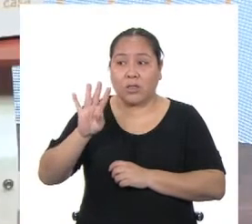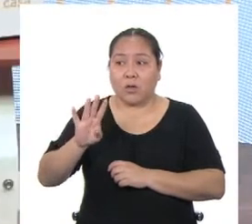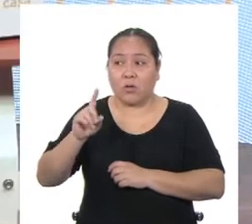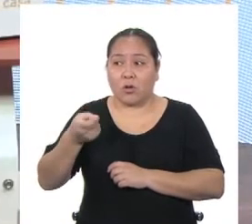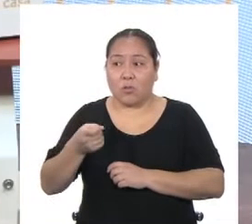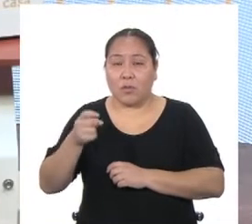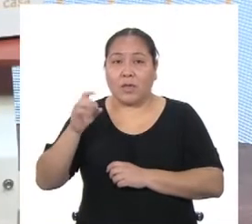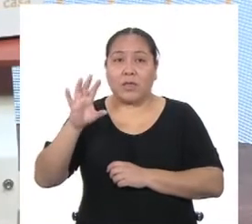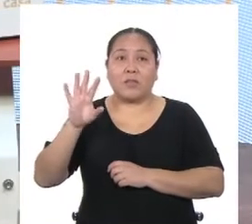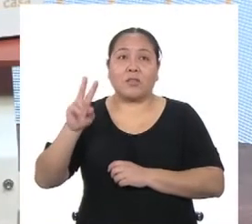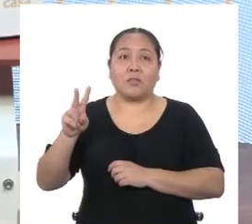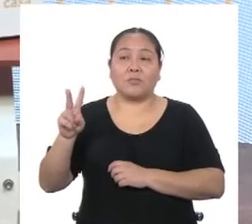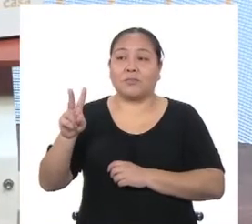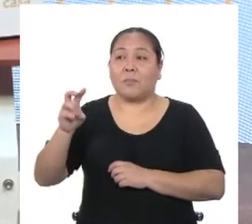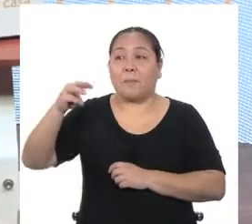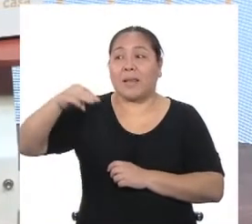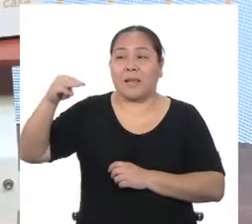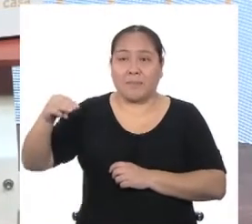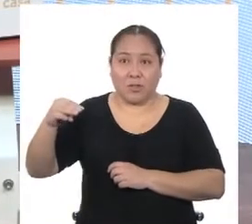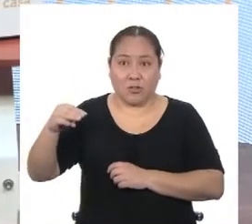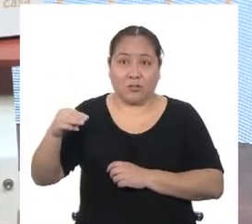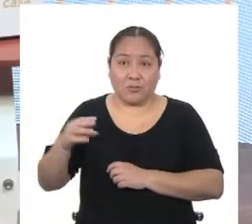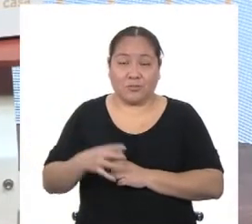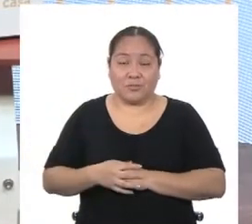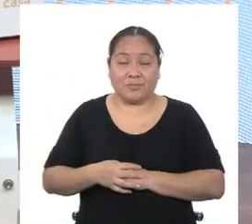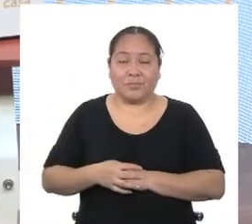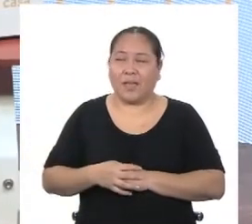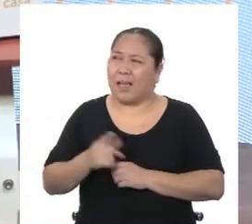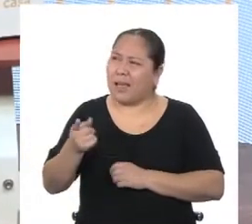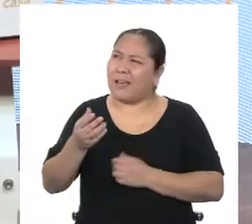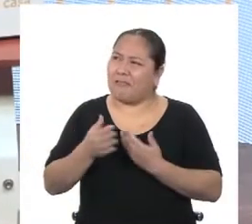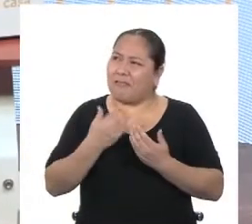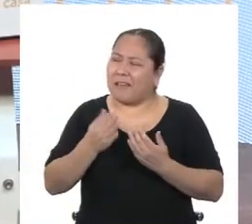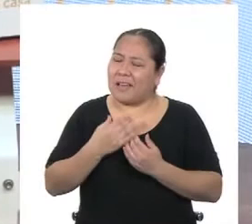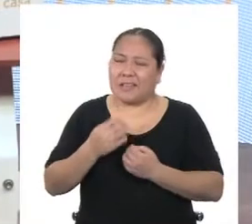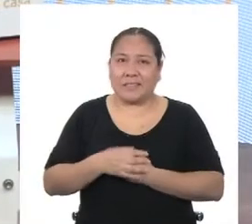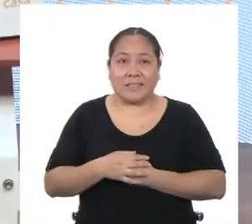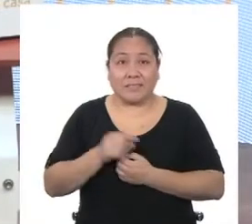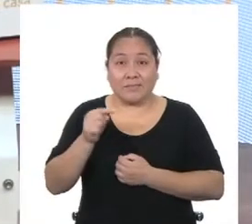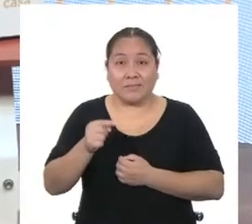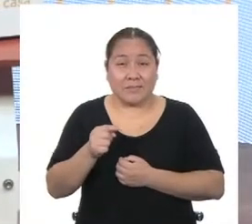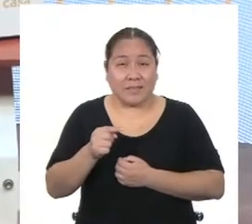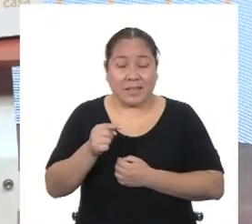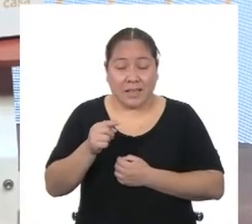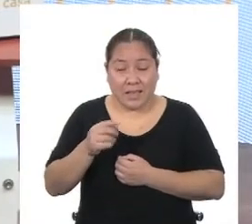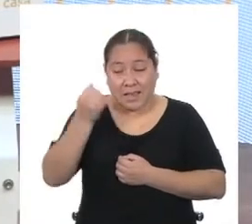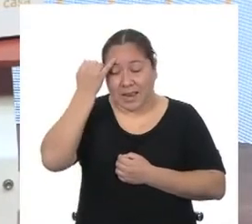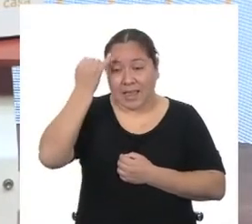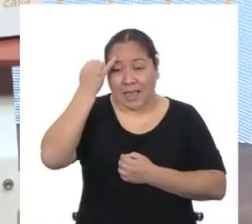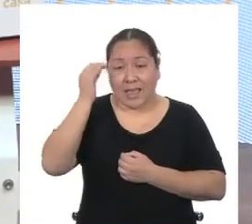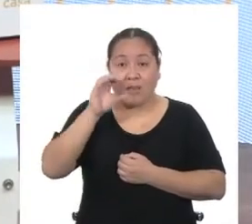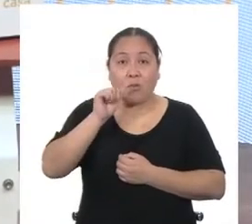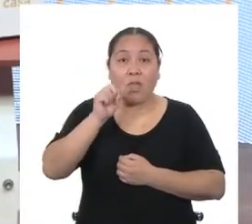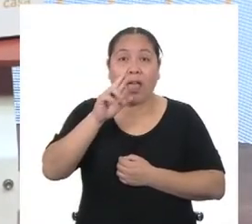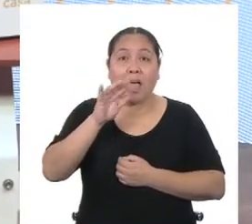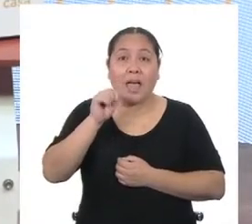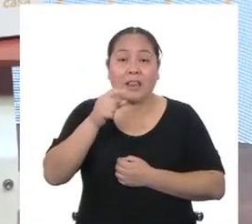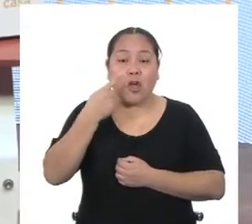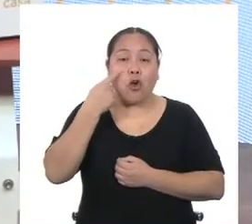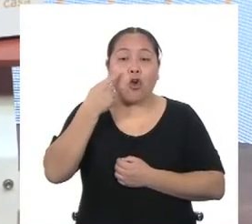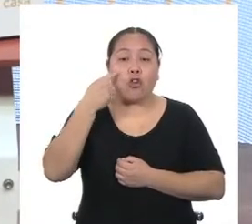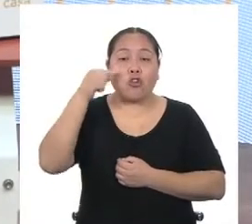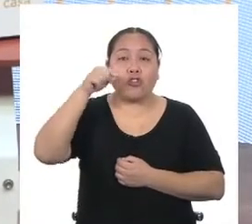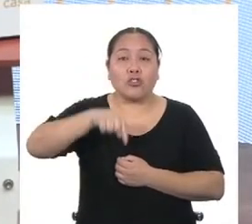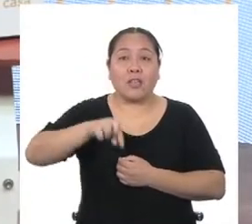Tenía usted razón. Es más sencillo de lo que parece. Chicas y chicos, el truco para calcular el área de un círculo es conocer el